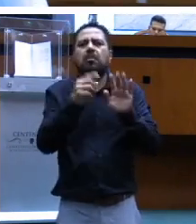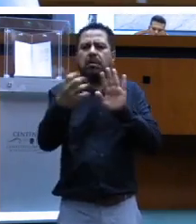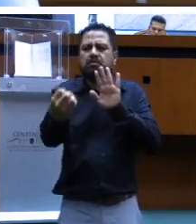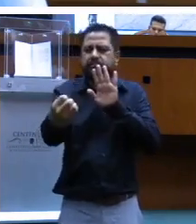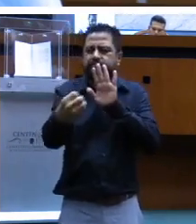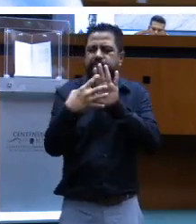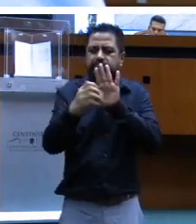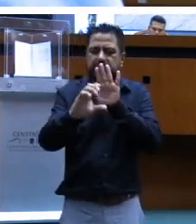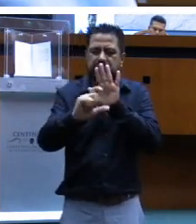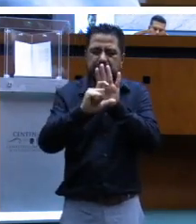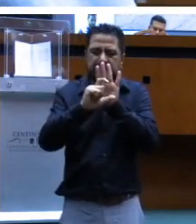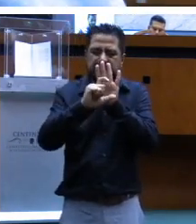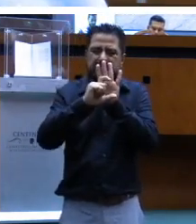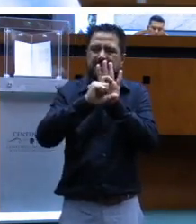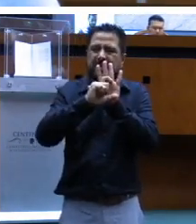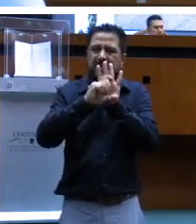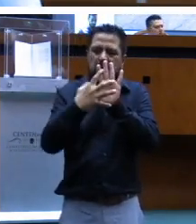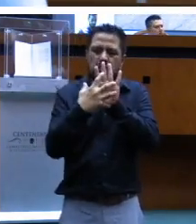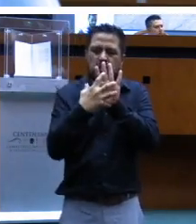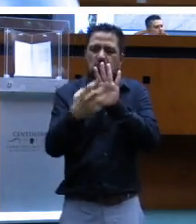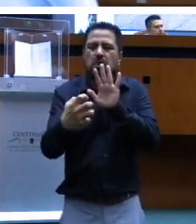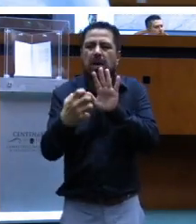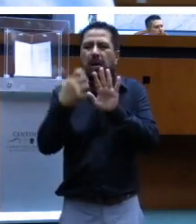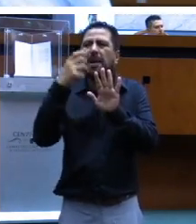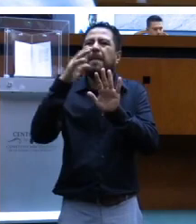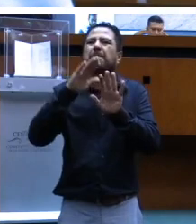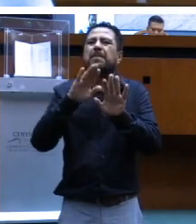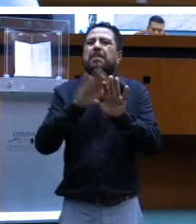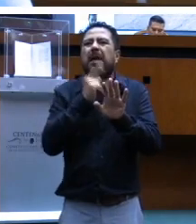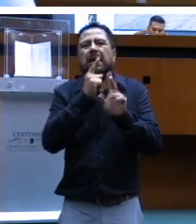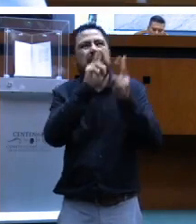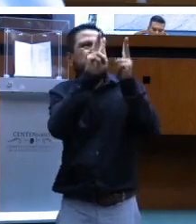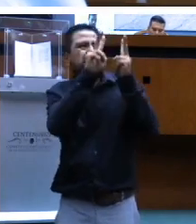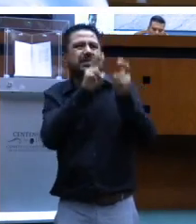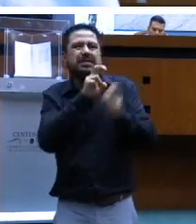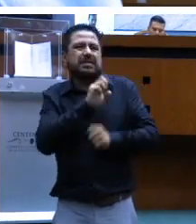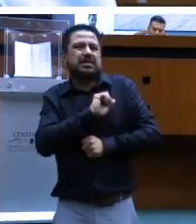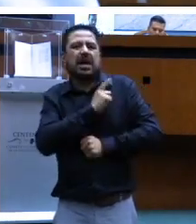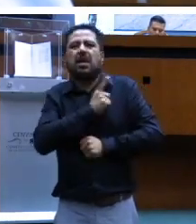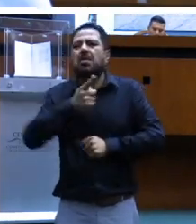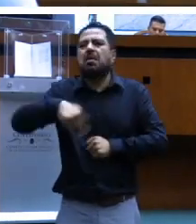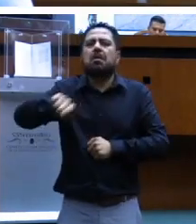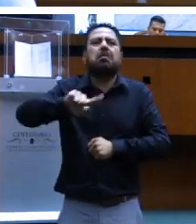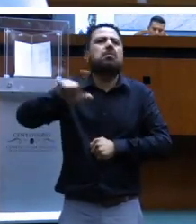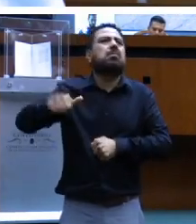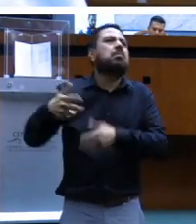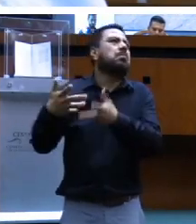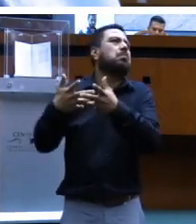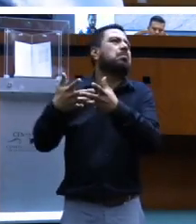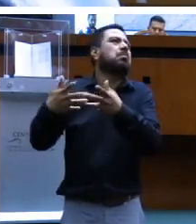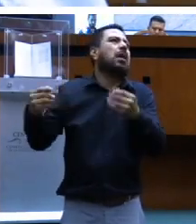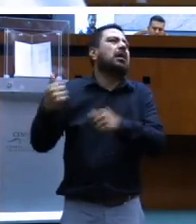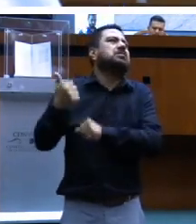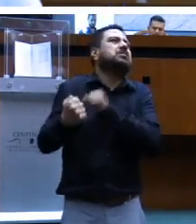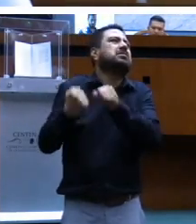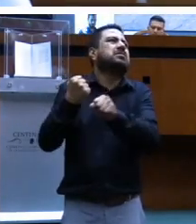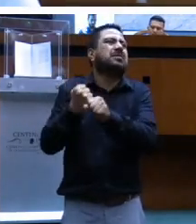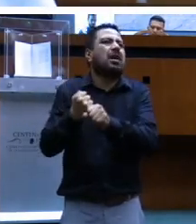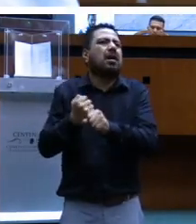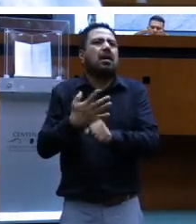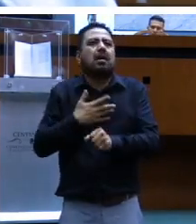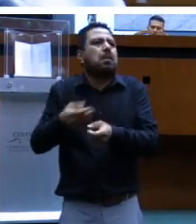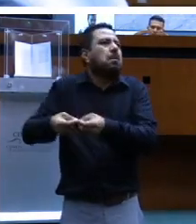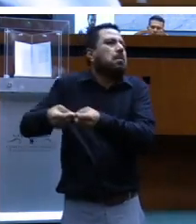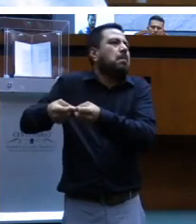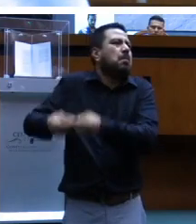¿Por qué? Porque los archivos de la salud se desaparecen a los seis años, que era lo que platicábamos.